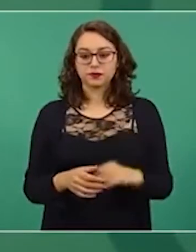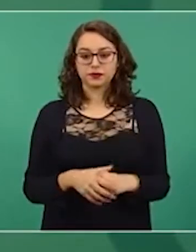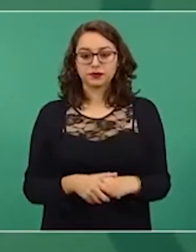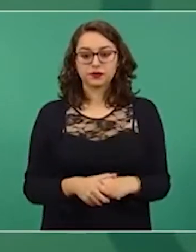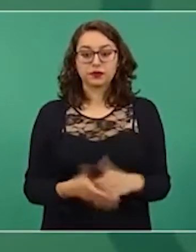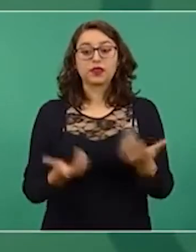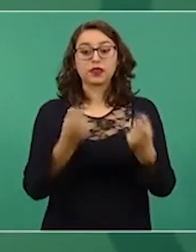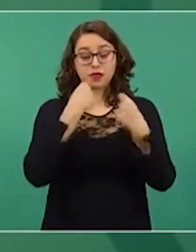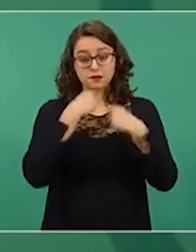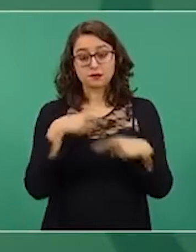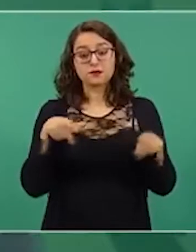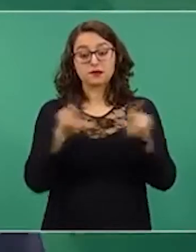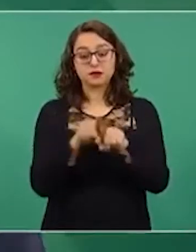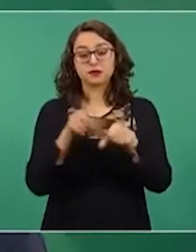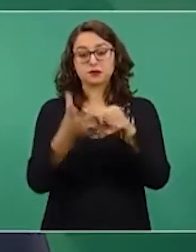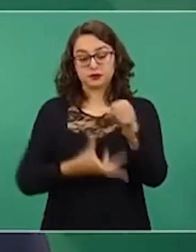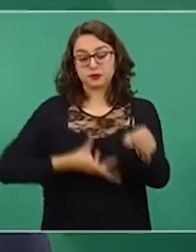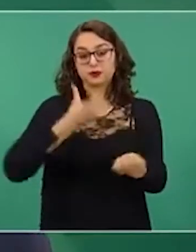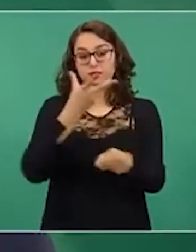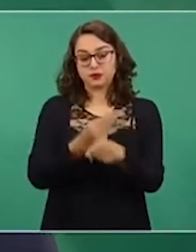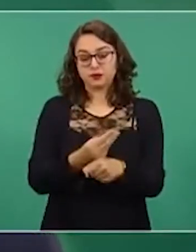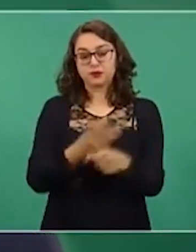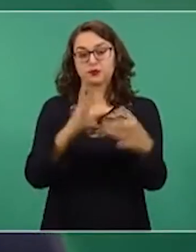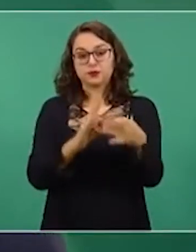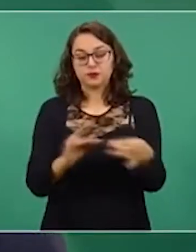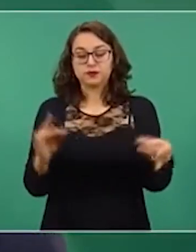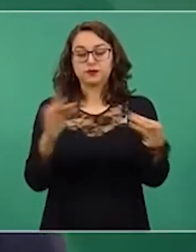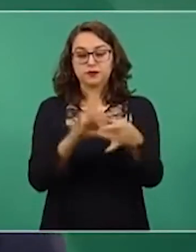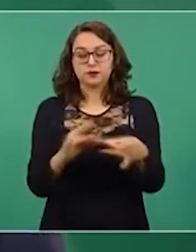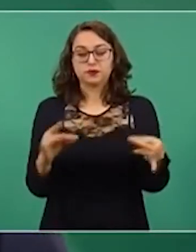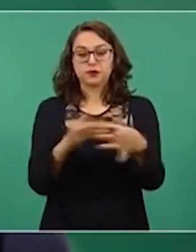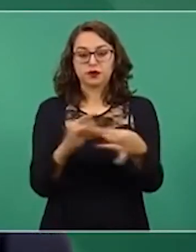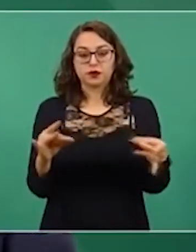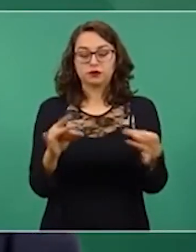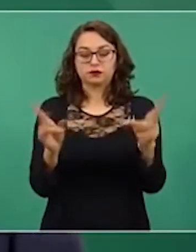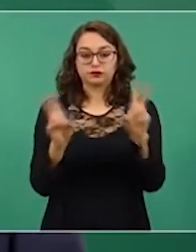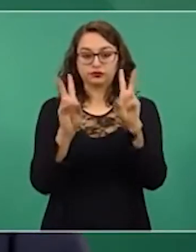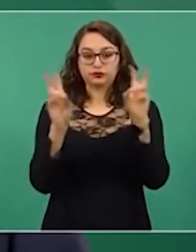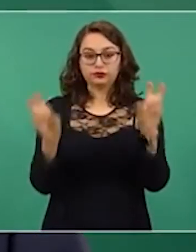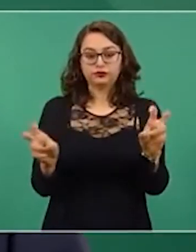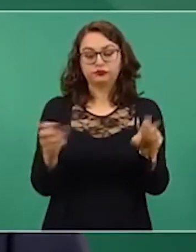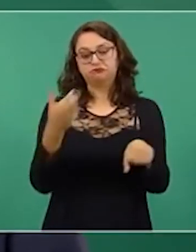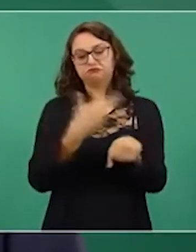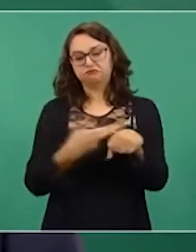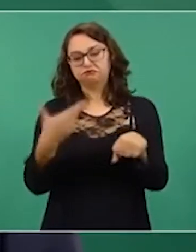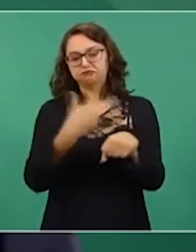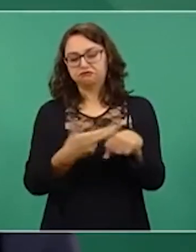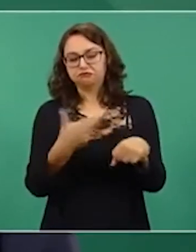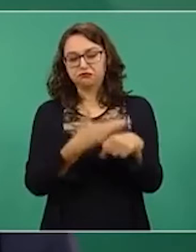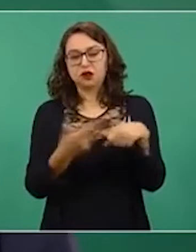con los trámites,